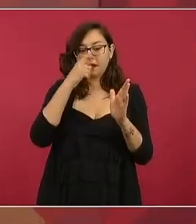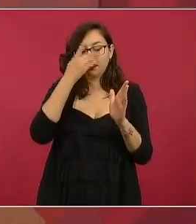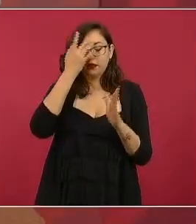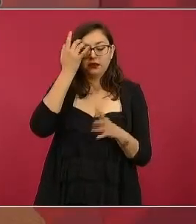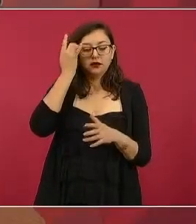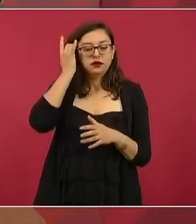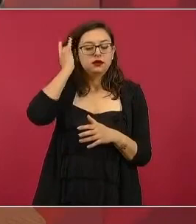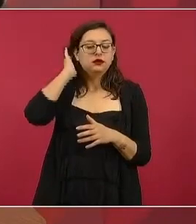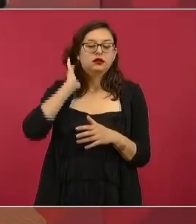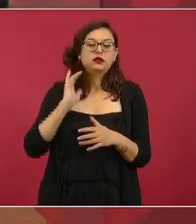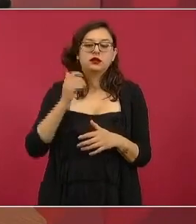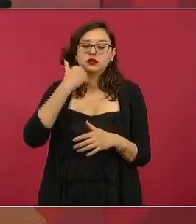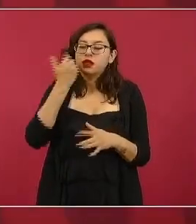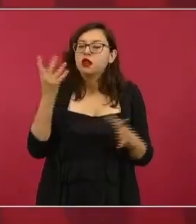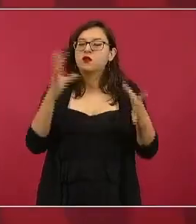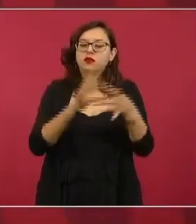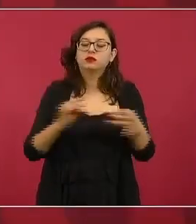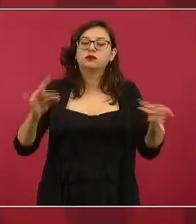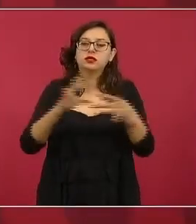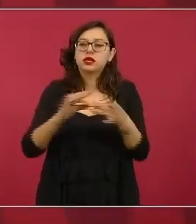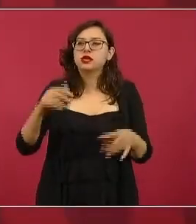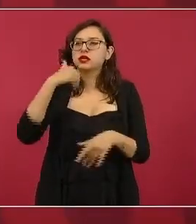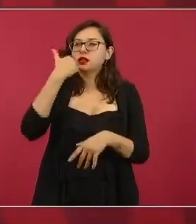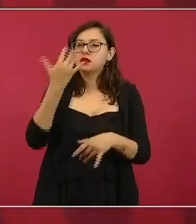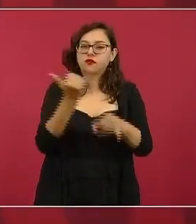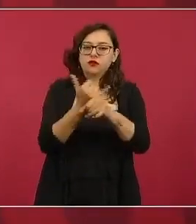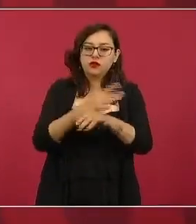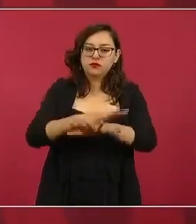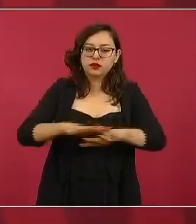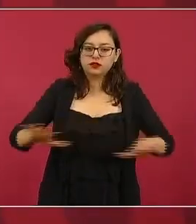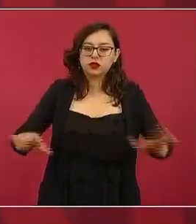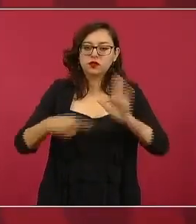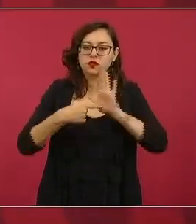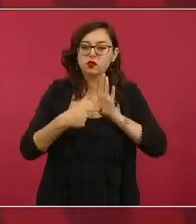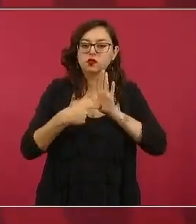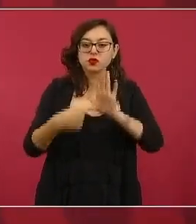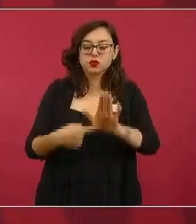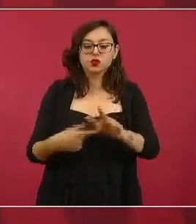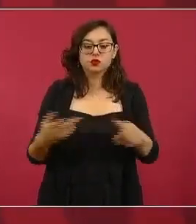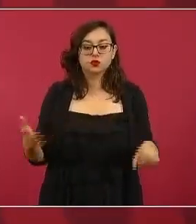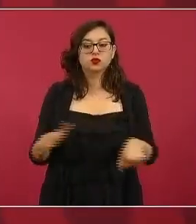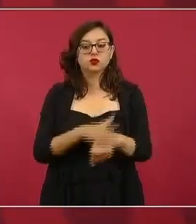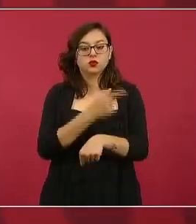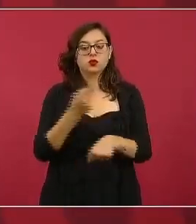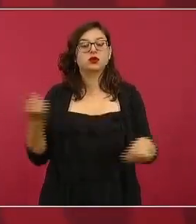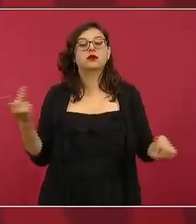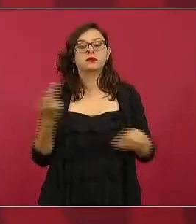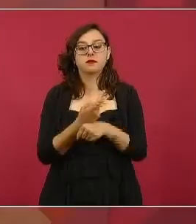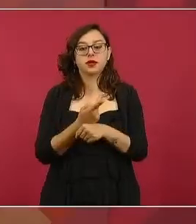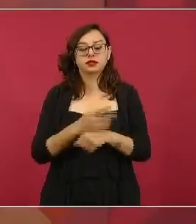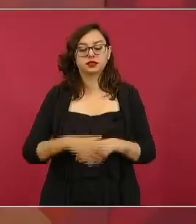contextualizar todo esto para que no se vea que suceden las cosas